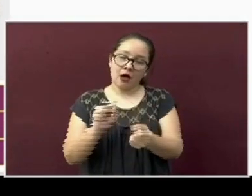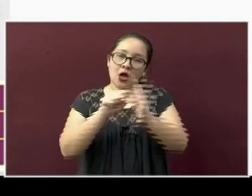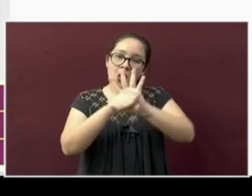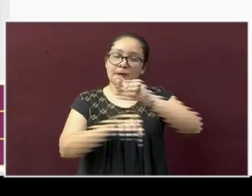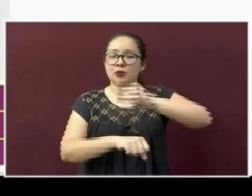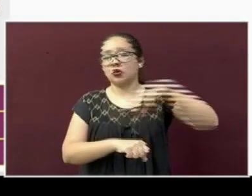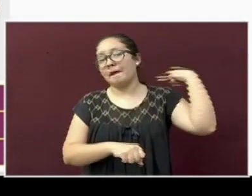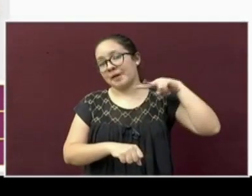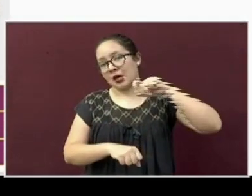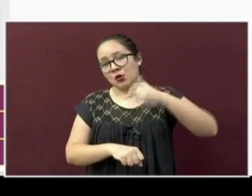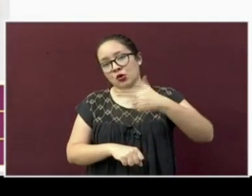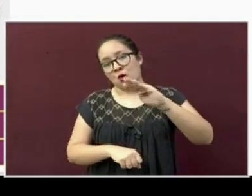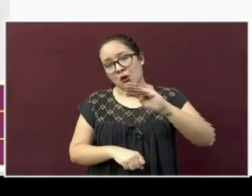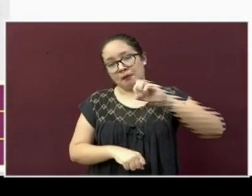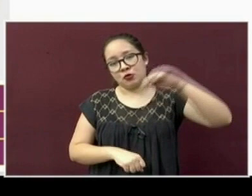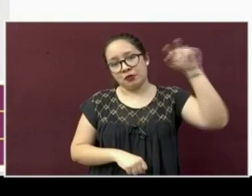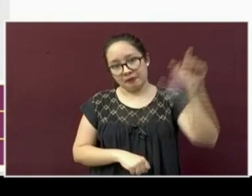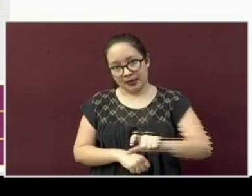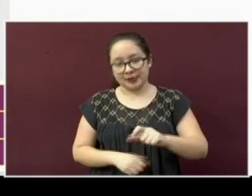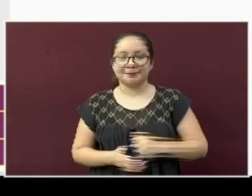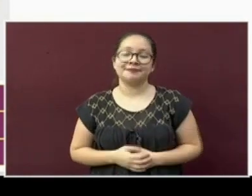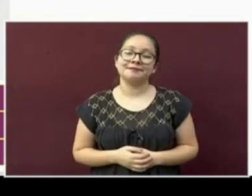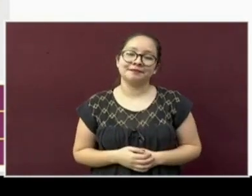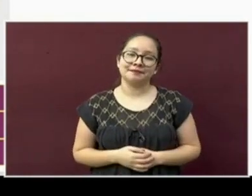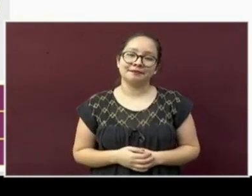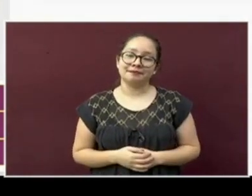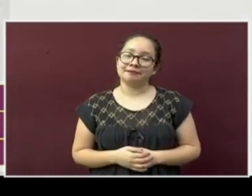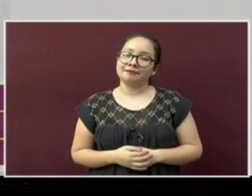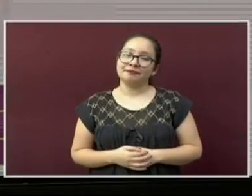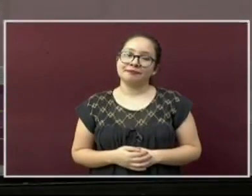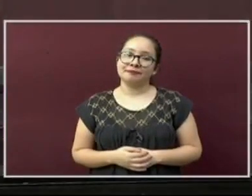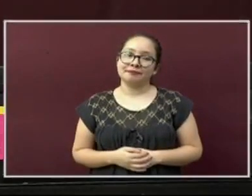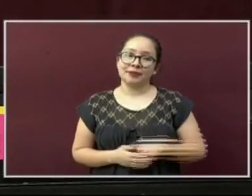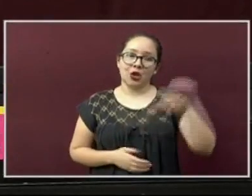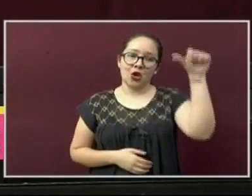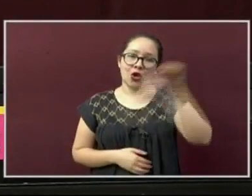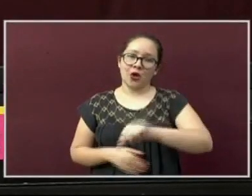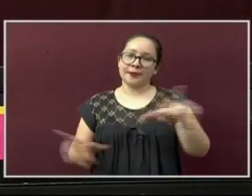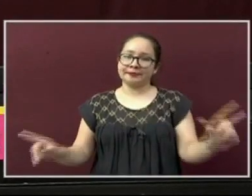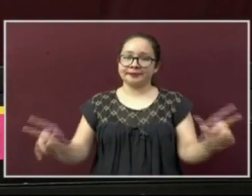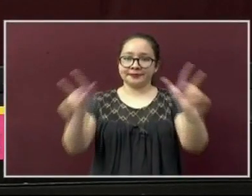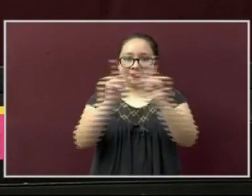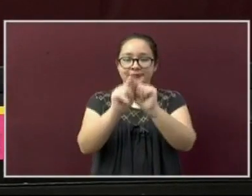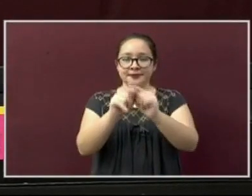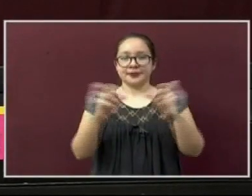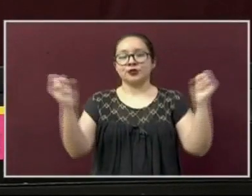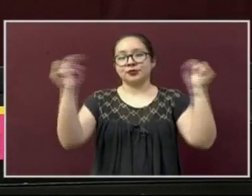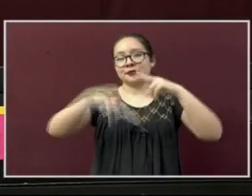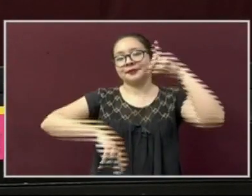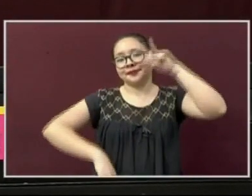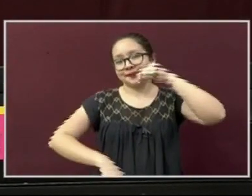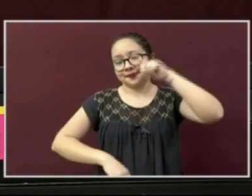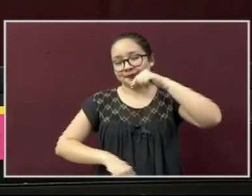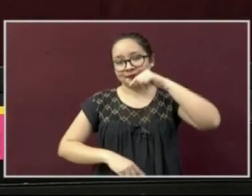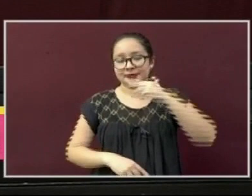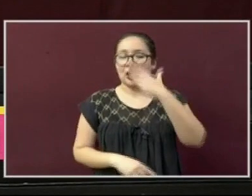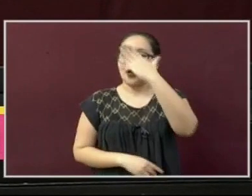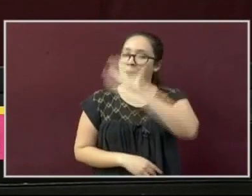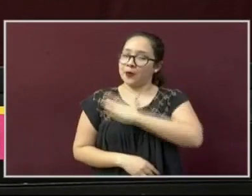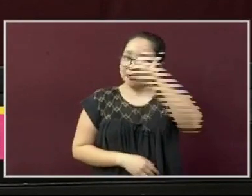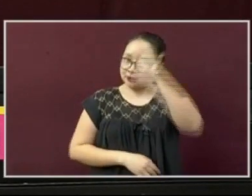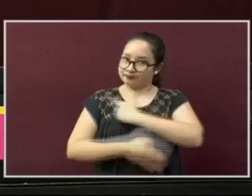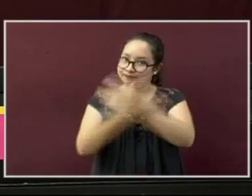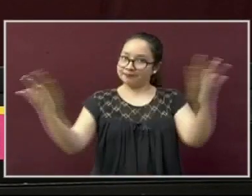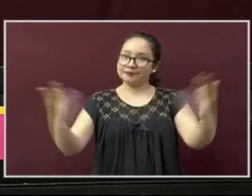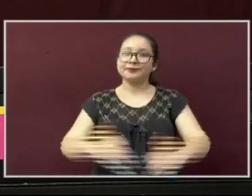.veracruz.gov.mx. Por hoy es todo. Hasta mañana. Y que pasen ustedes muy,